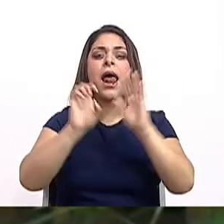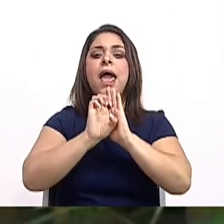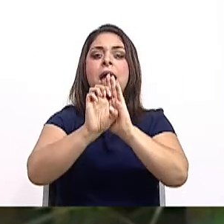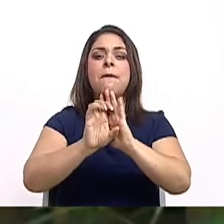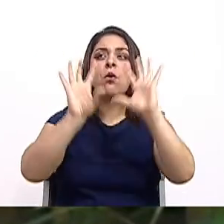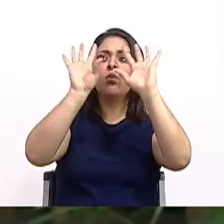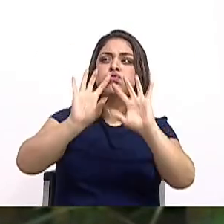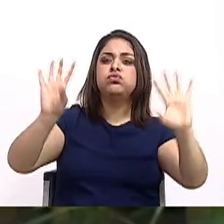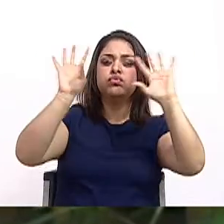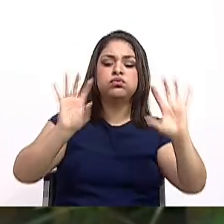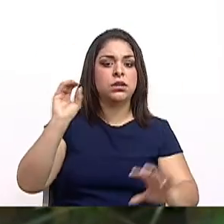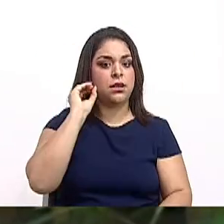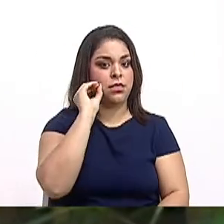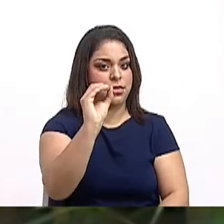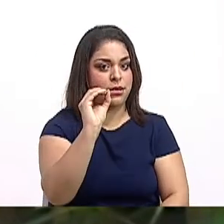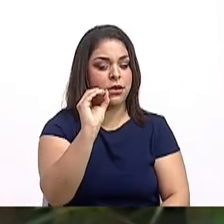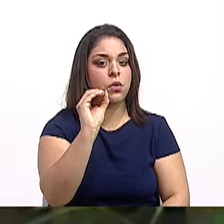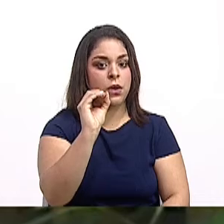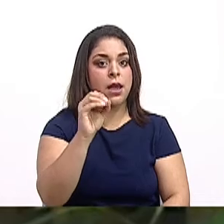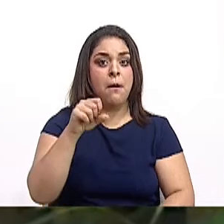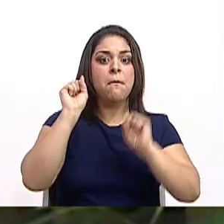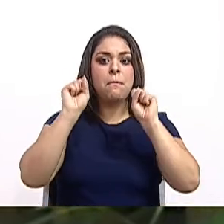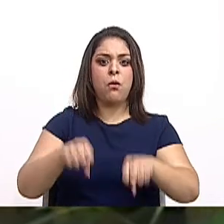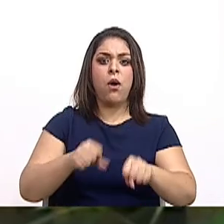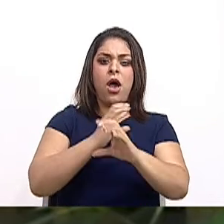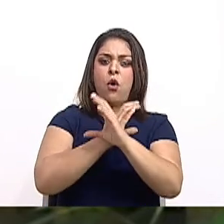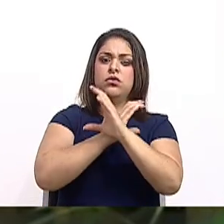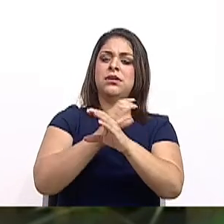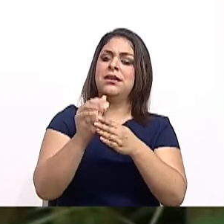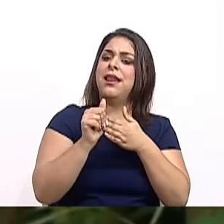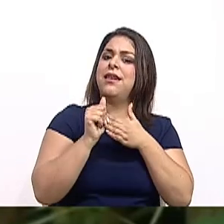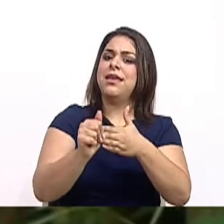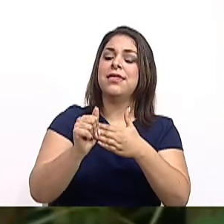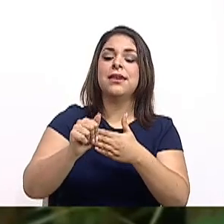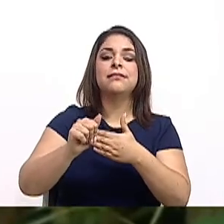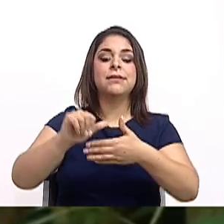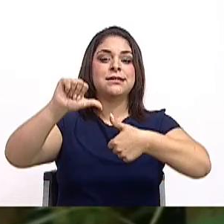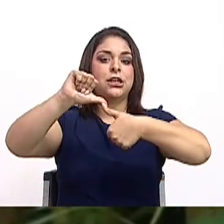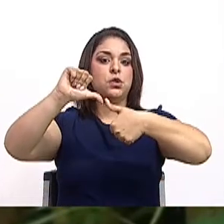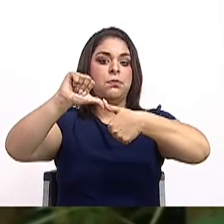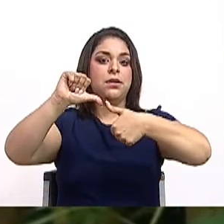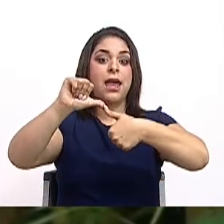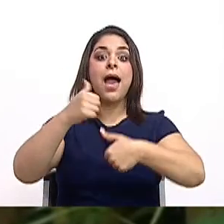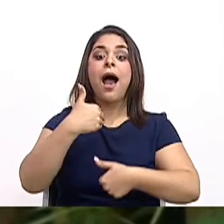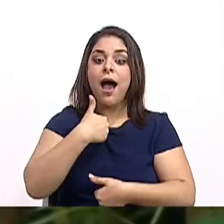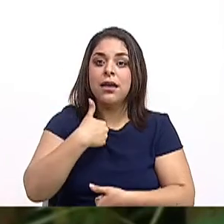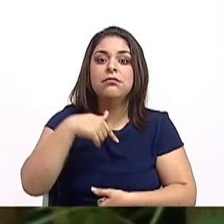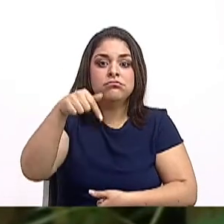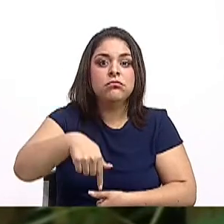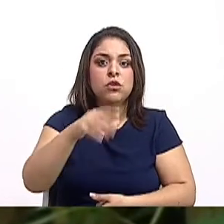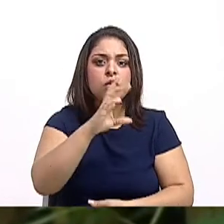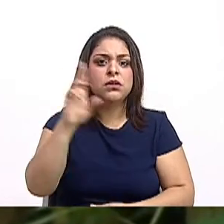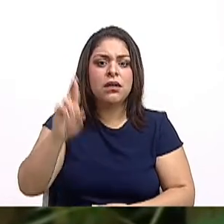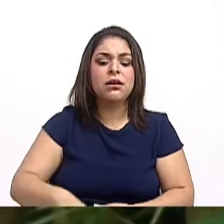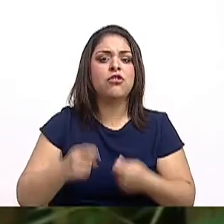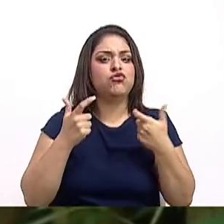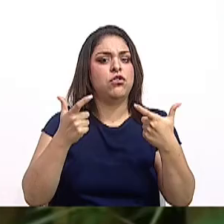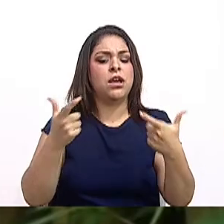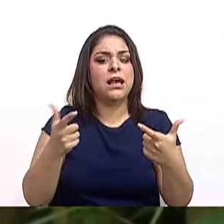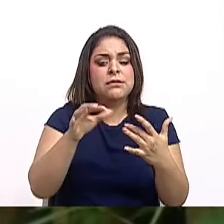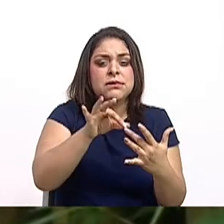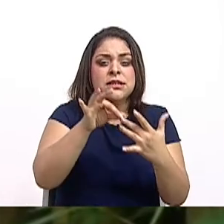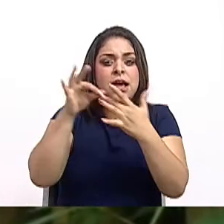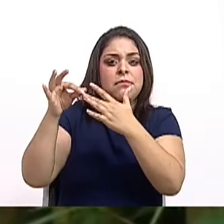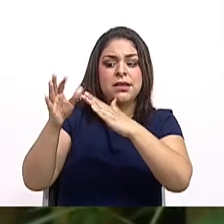tener una conservación y ser el líder en conservación a nivel de Centroamérica, por ejemplo, que tenemos mucha riqueza y especialmente en el Pacífico